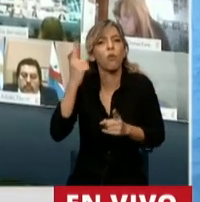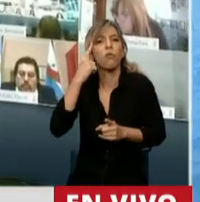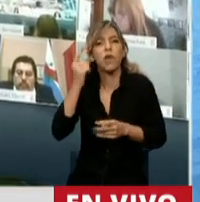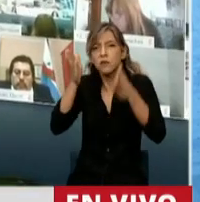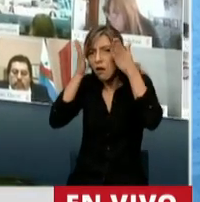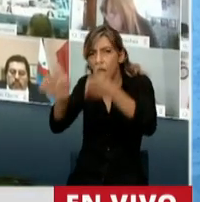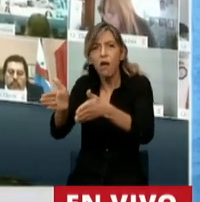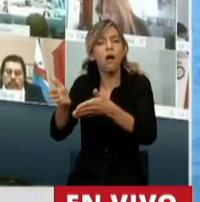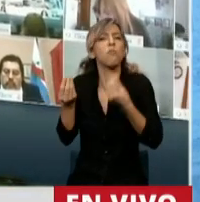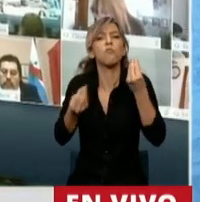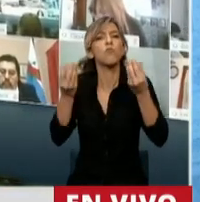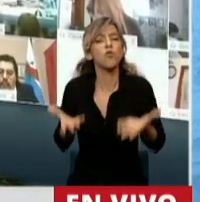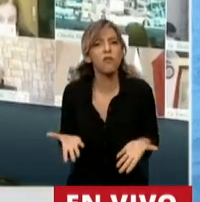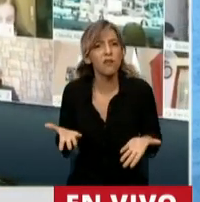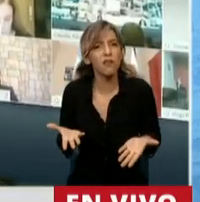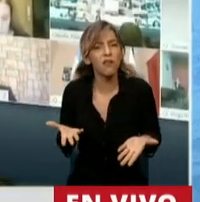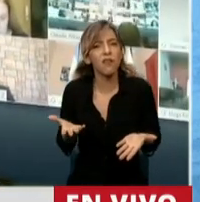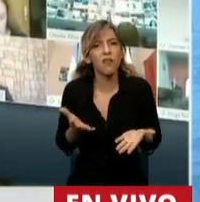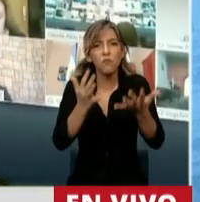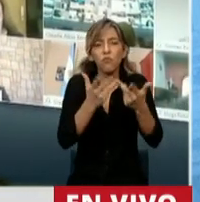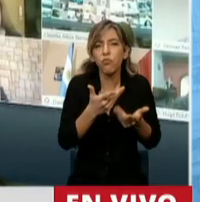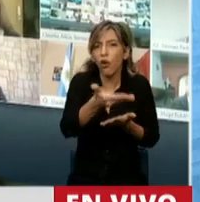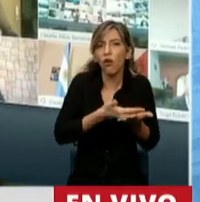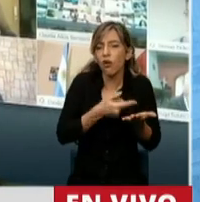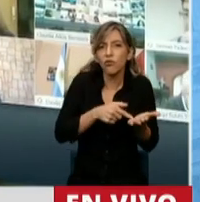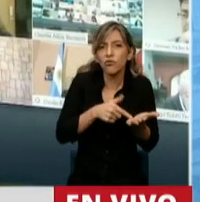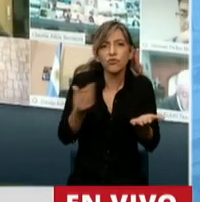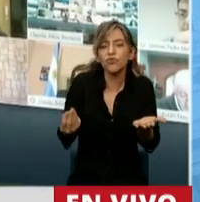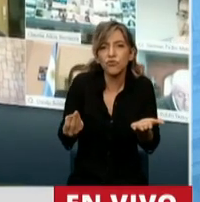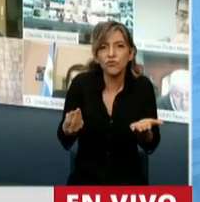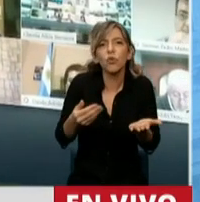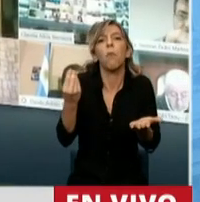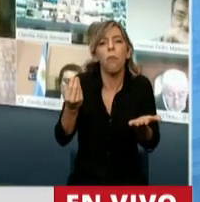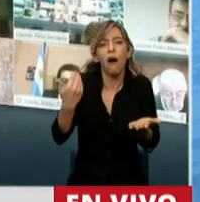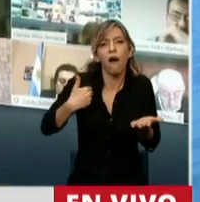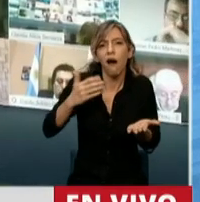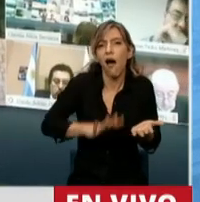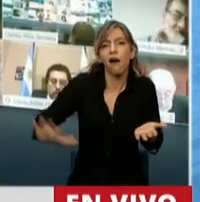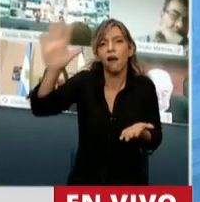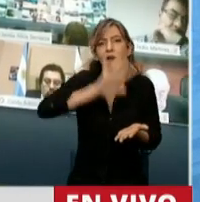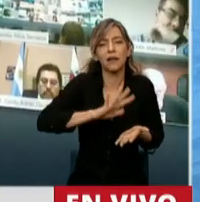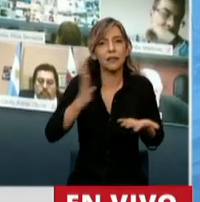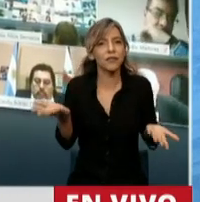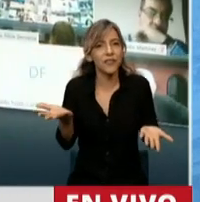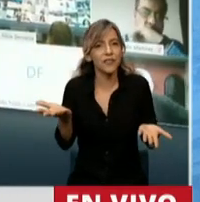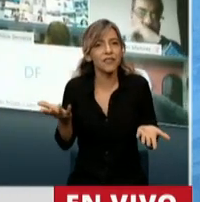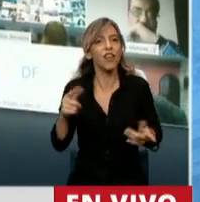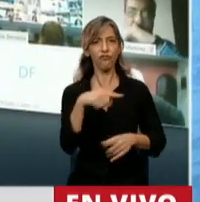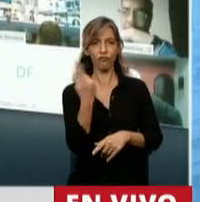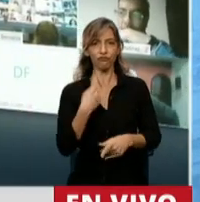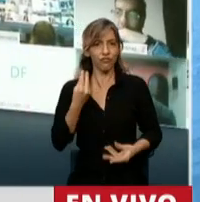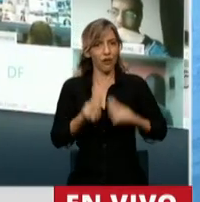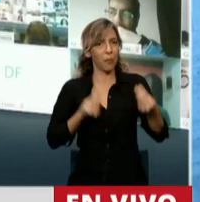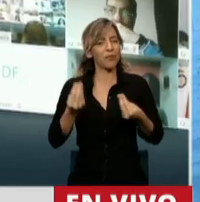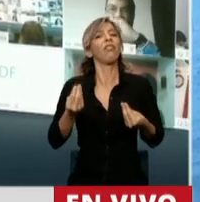absolutamente inviable en vez de tener a toda la República Argentina representada en el Congreso de la Nación votando